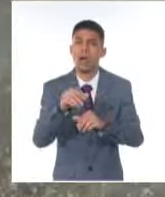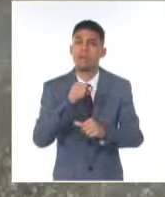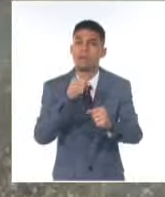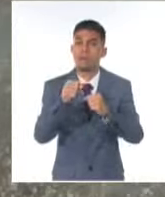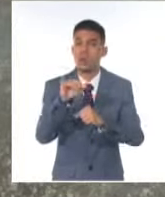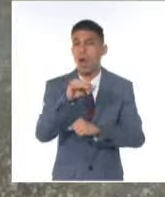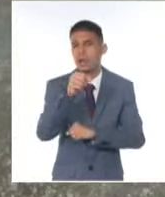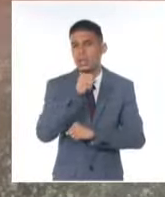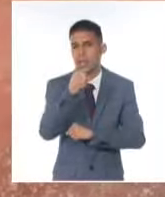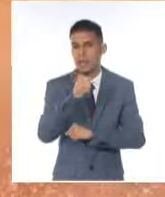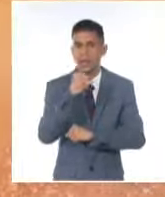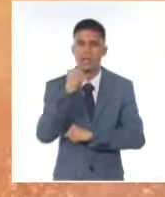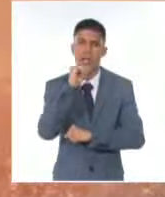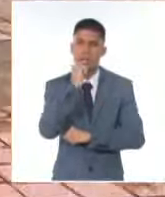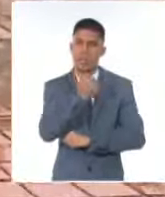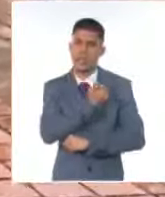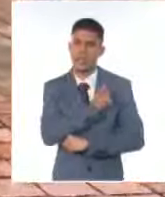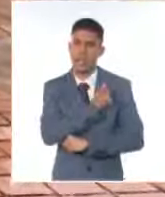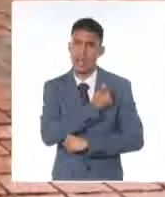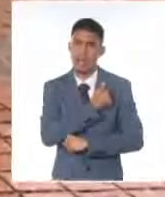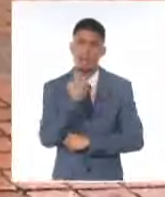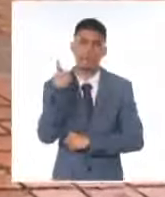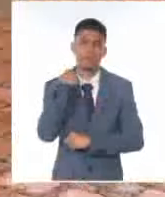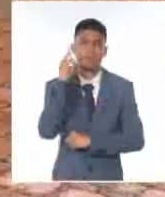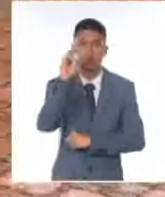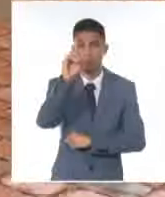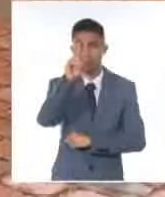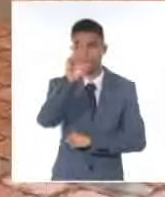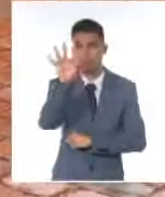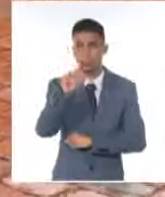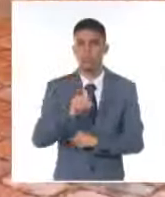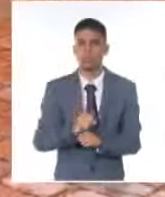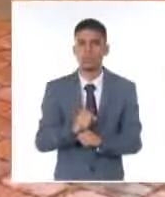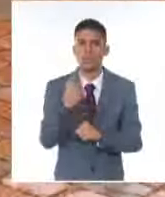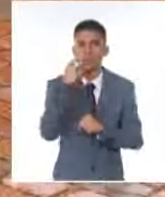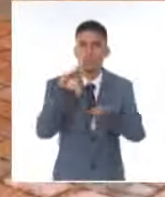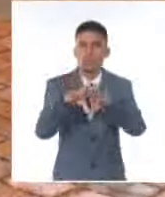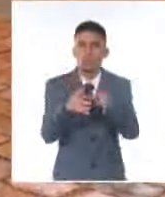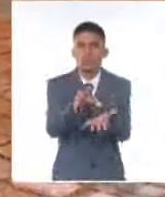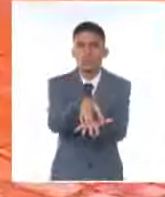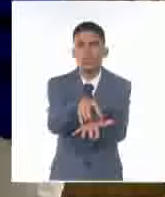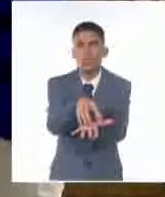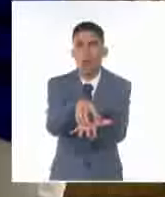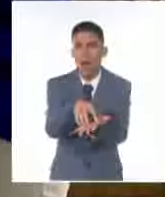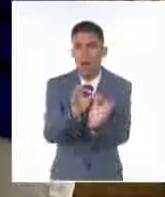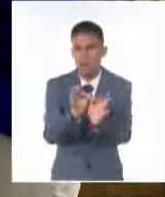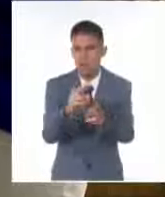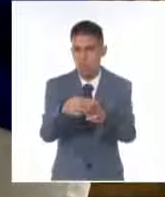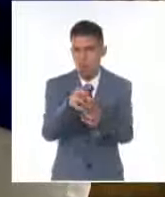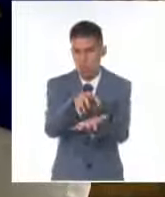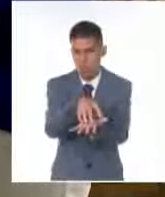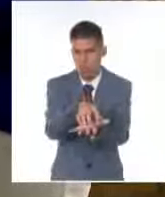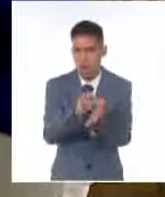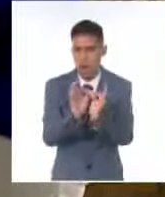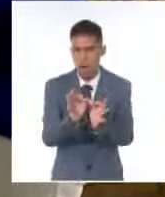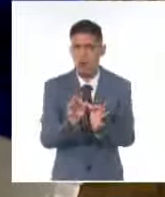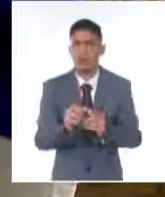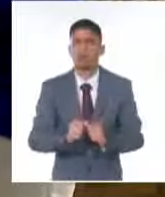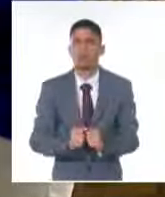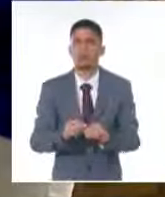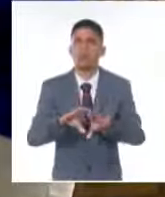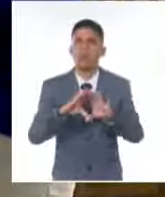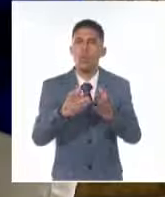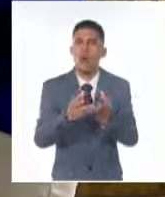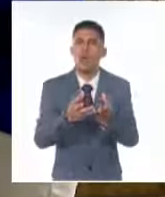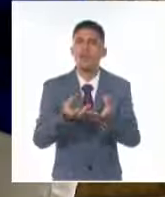2018, conocimos muy cerca del Tamarindo, sitio fundacional de la ciudad del centro del país, cuáles fueron las estrategias